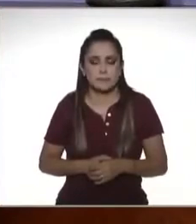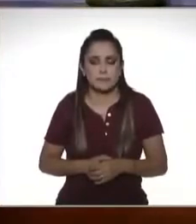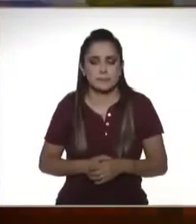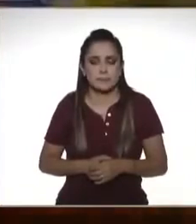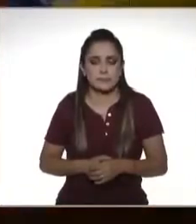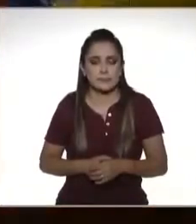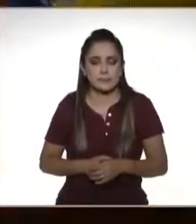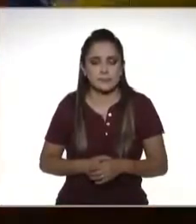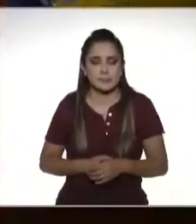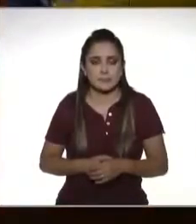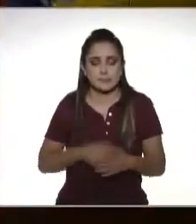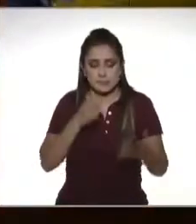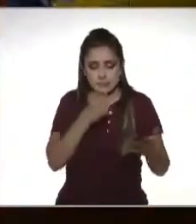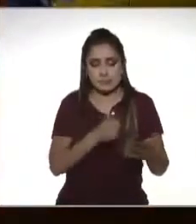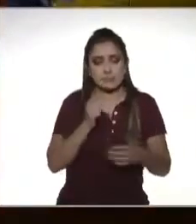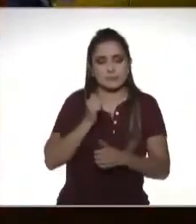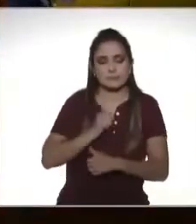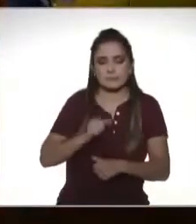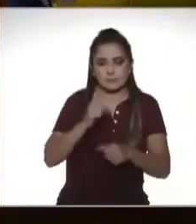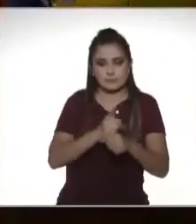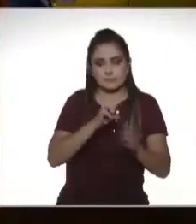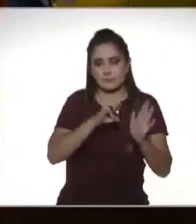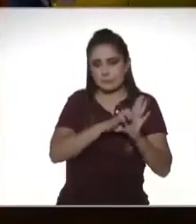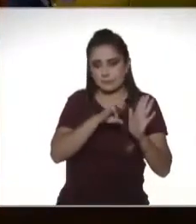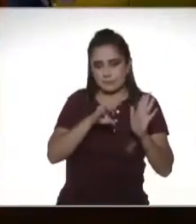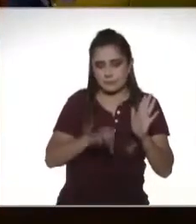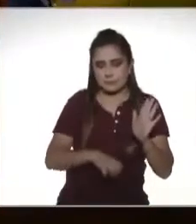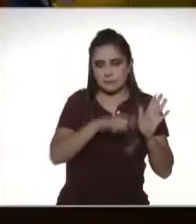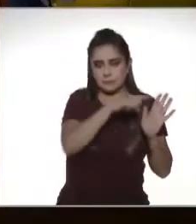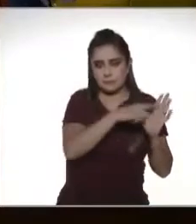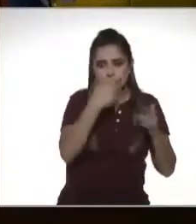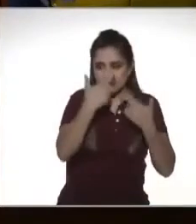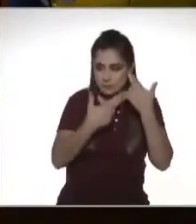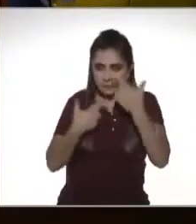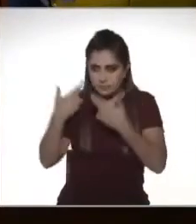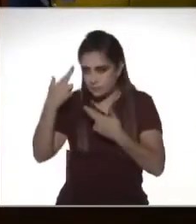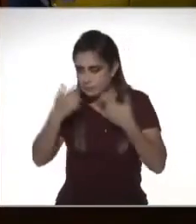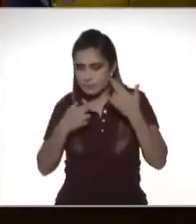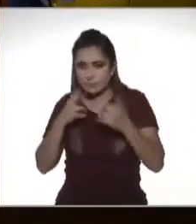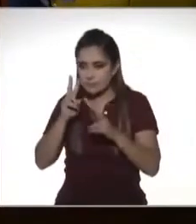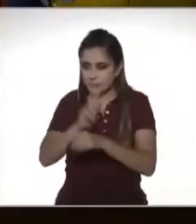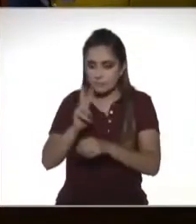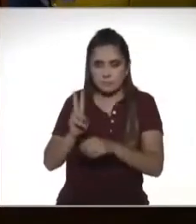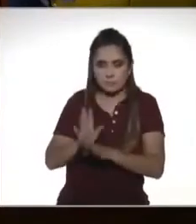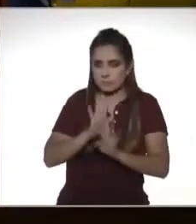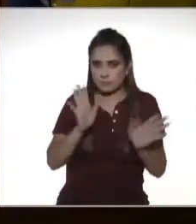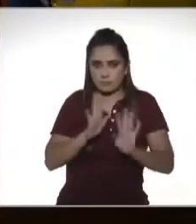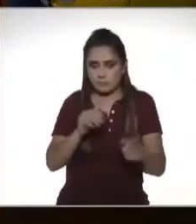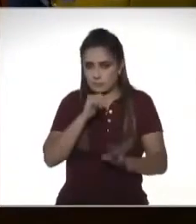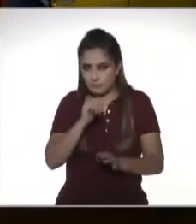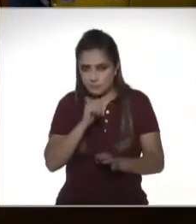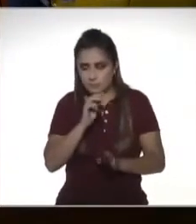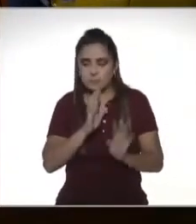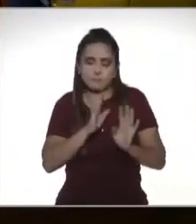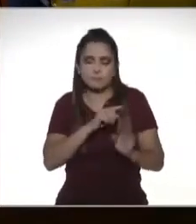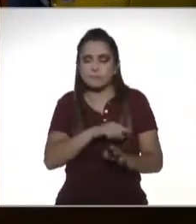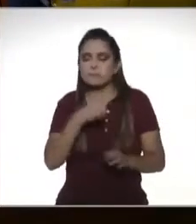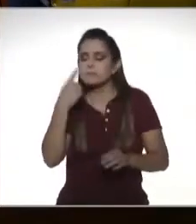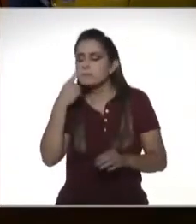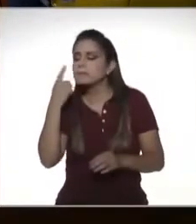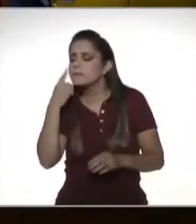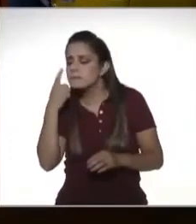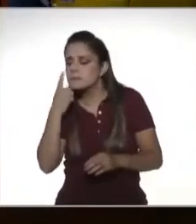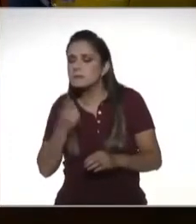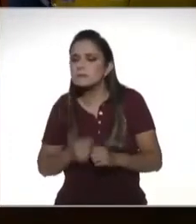medida en la que la autoridad por ejemplo no nos revise no ejerza una facultad de comprobación y venga y nos diga a ver